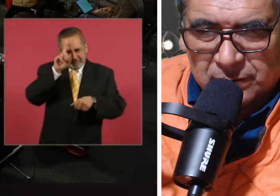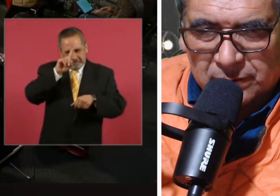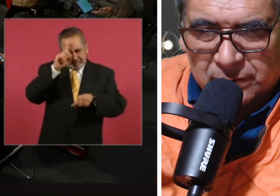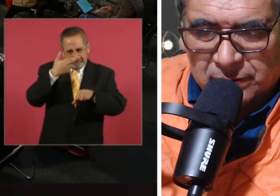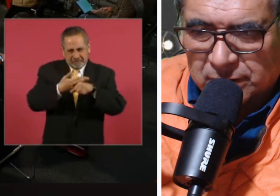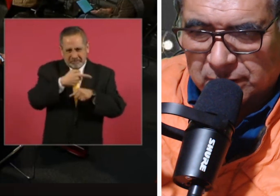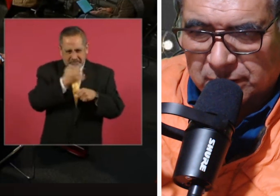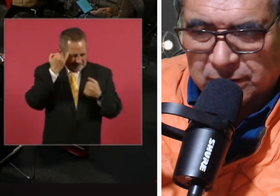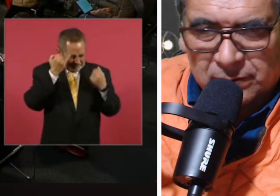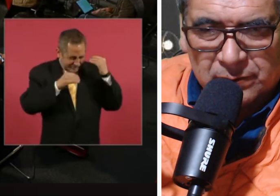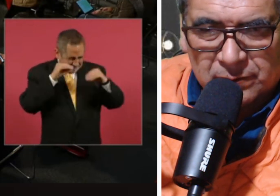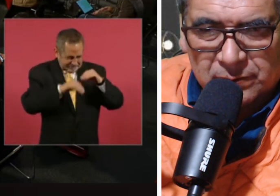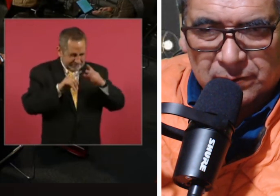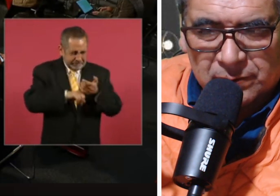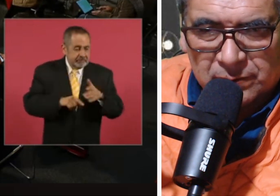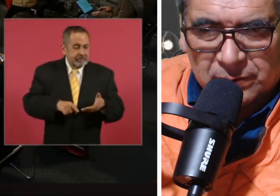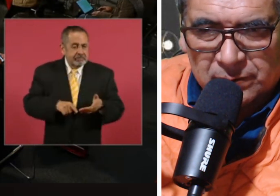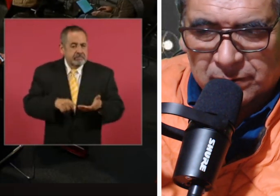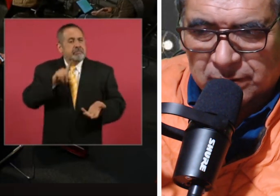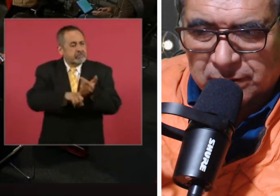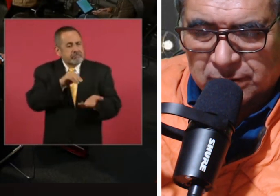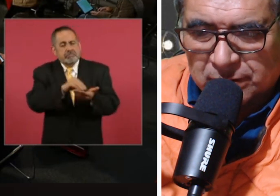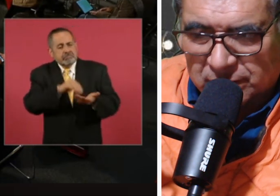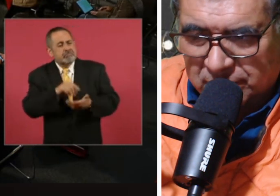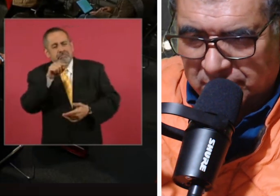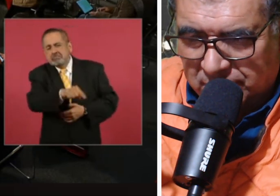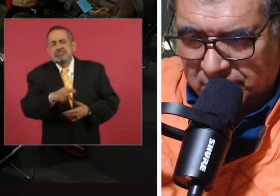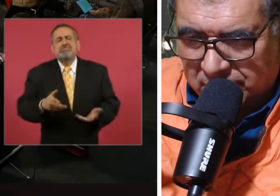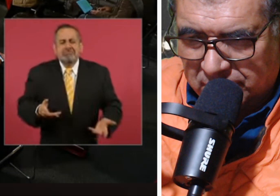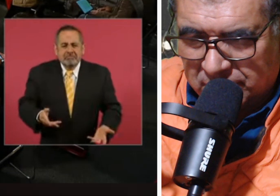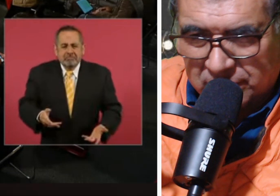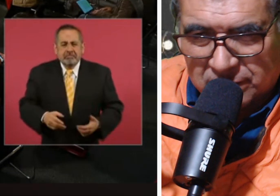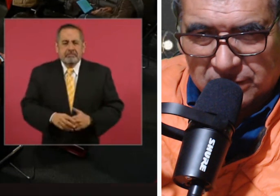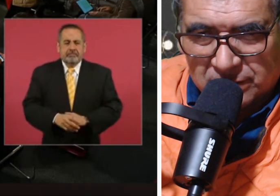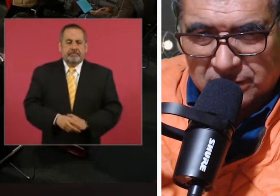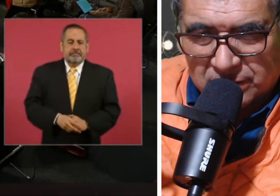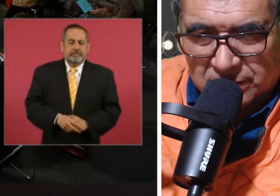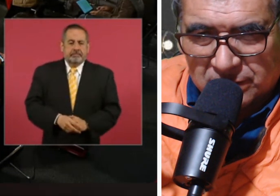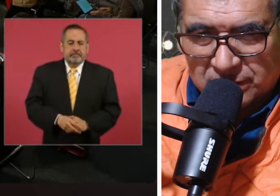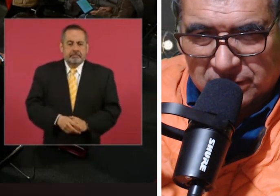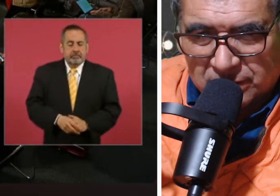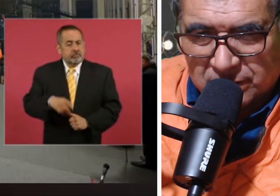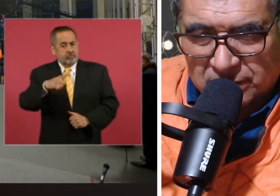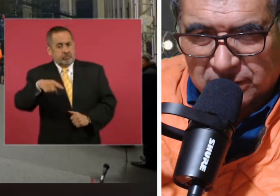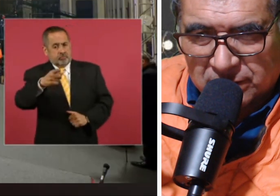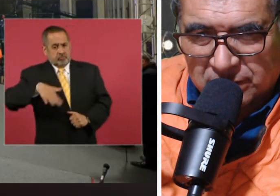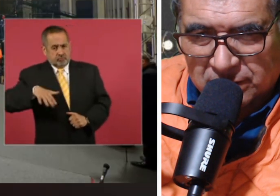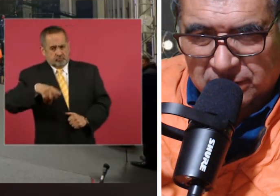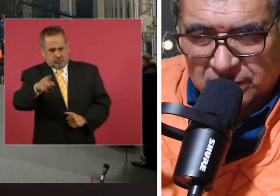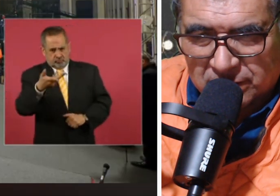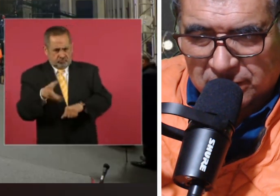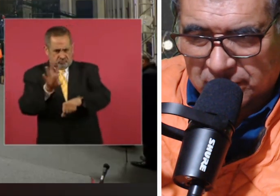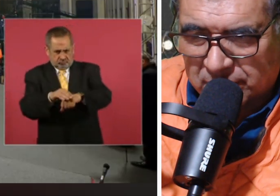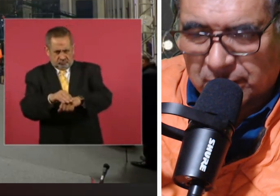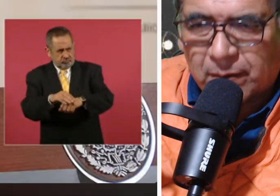tramó todo ahí está se van a inconformar presidente sobre este último sí es